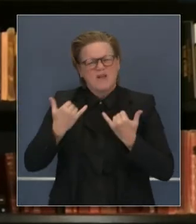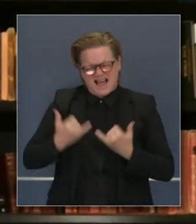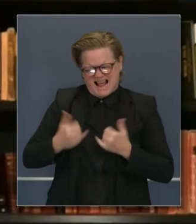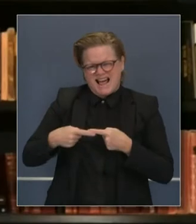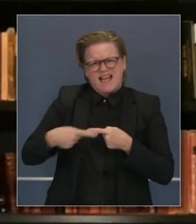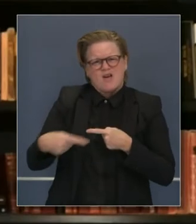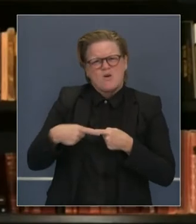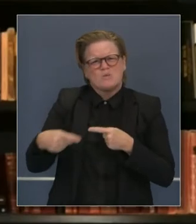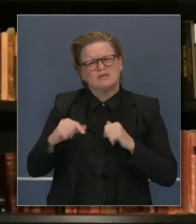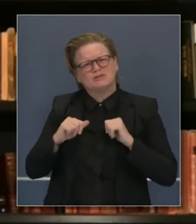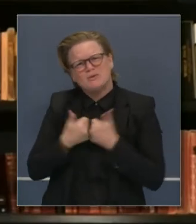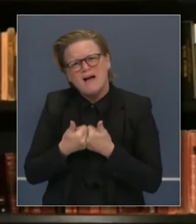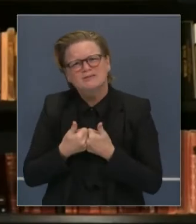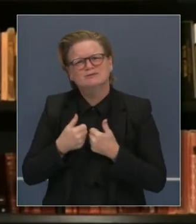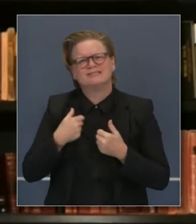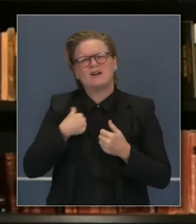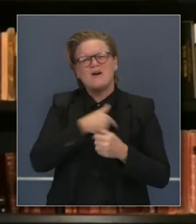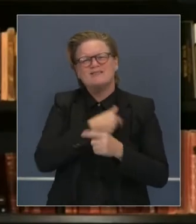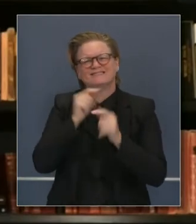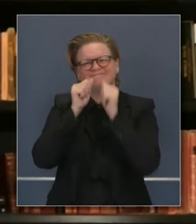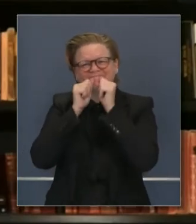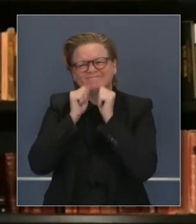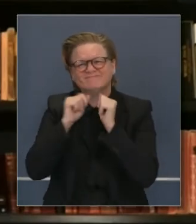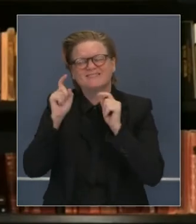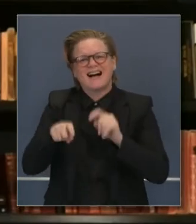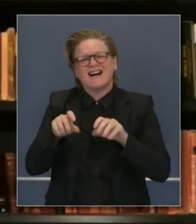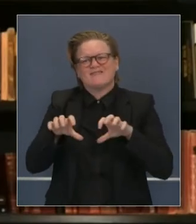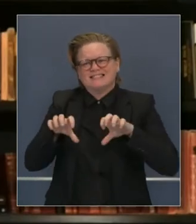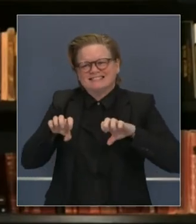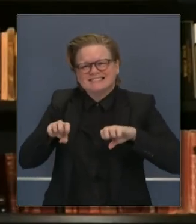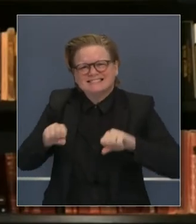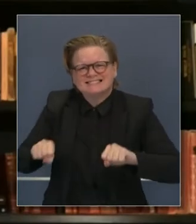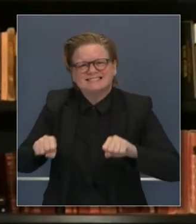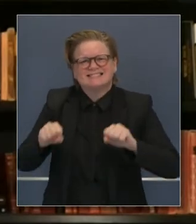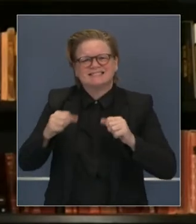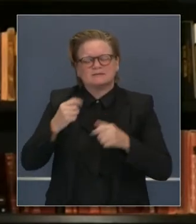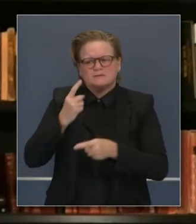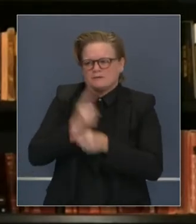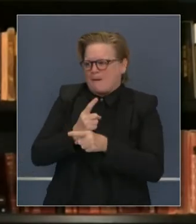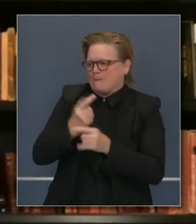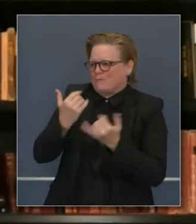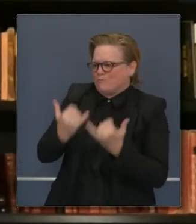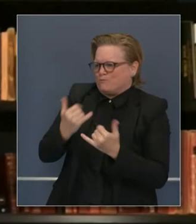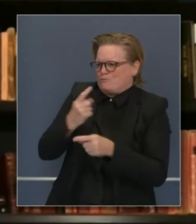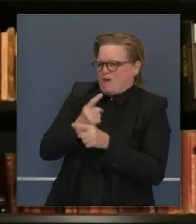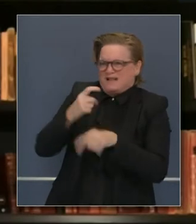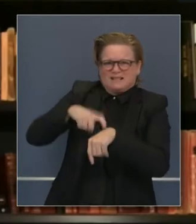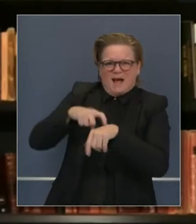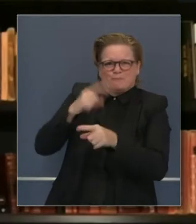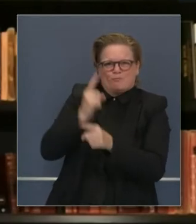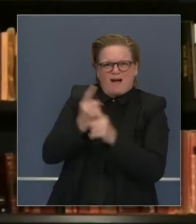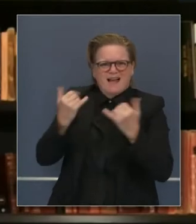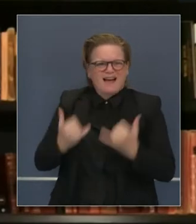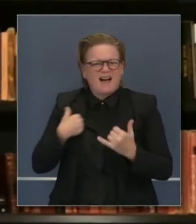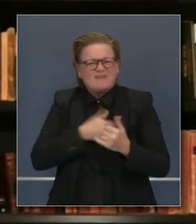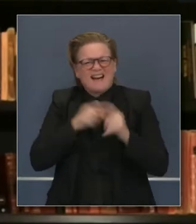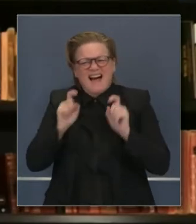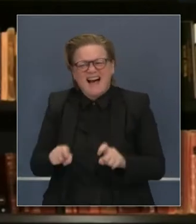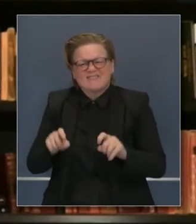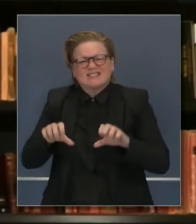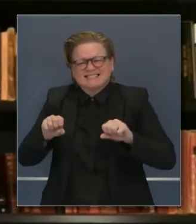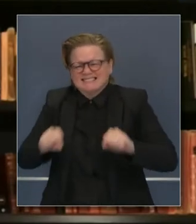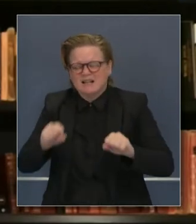desafiante desde el inicio de la pandemia. Este es el momento, si acaso había alguna duda, este es el momento para apartar sus